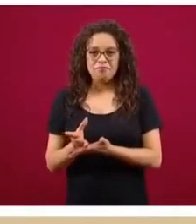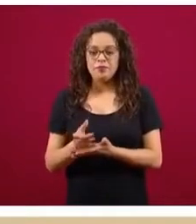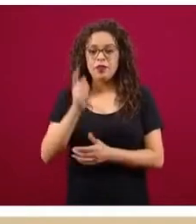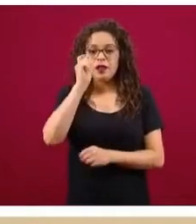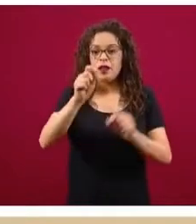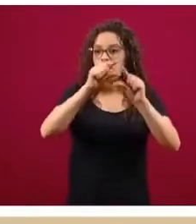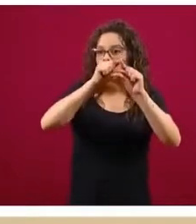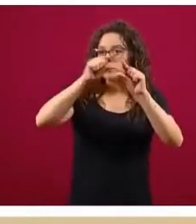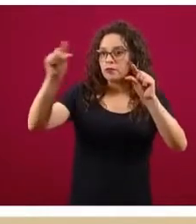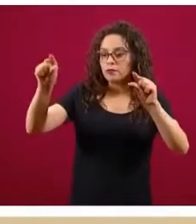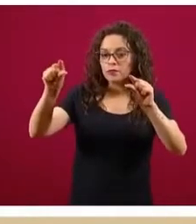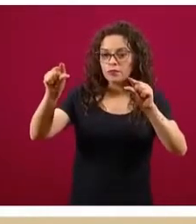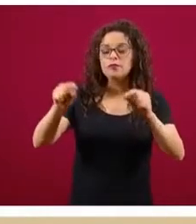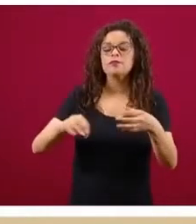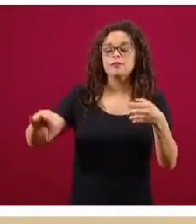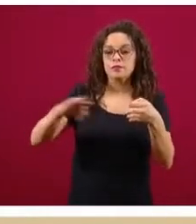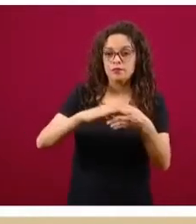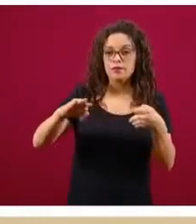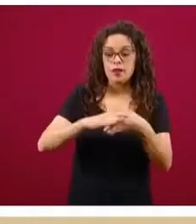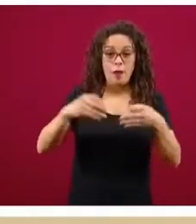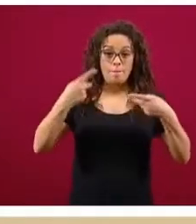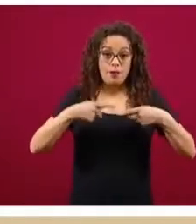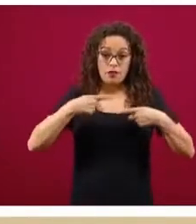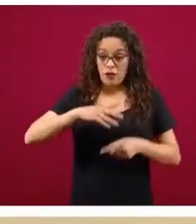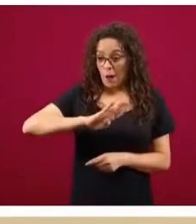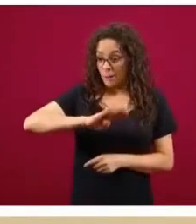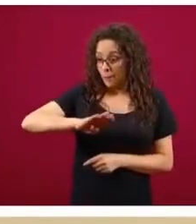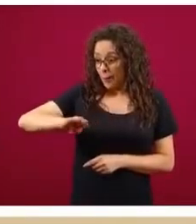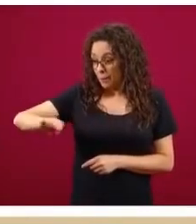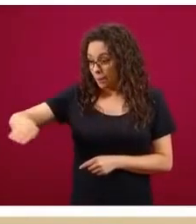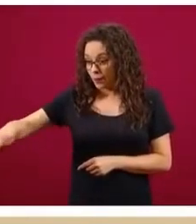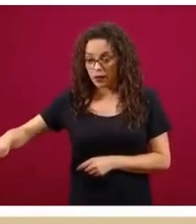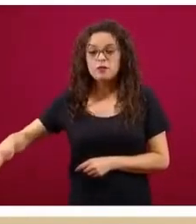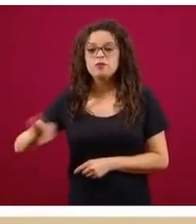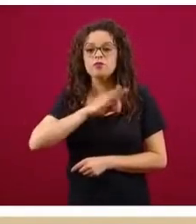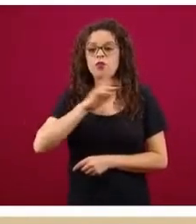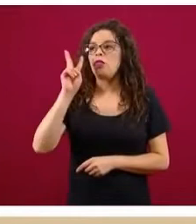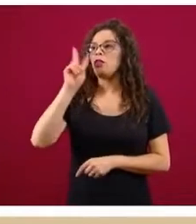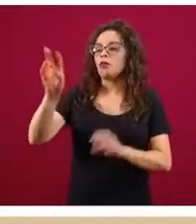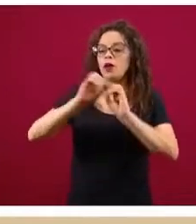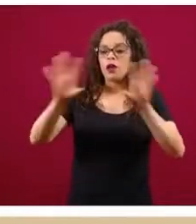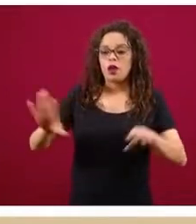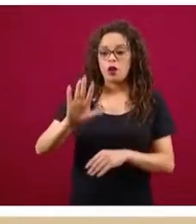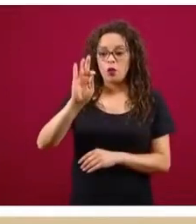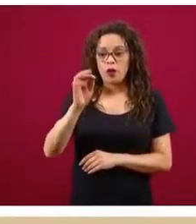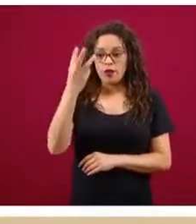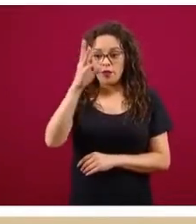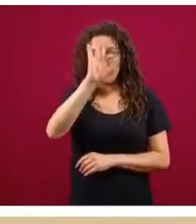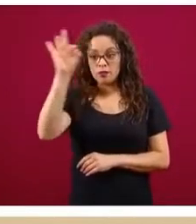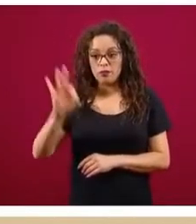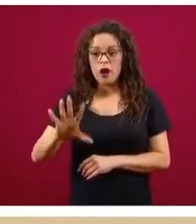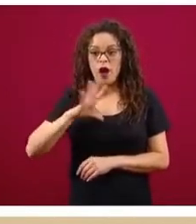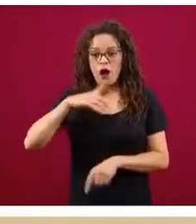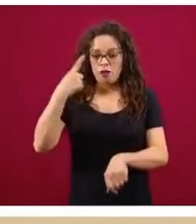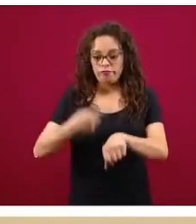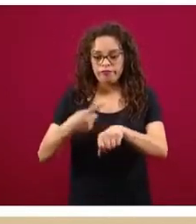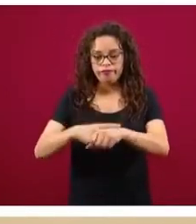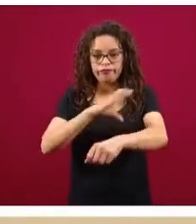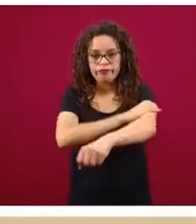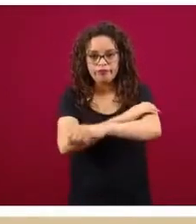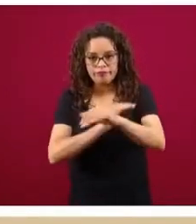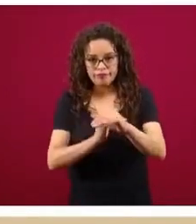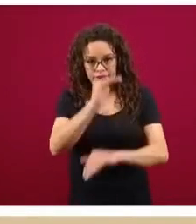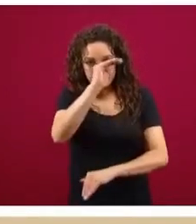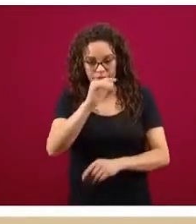de las personas que lamentablemente fallecieron y podemos ver que 43% de ellas tenían hipertensión, 38